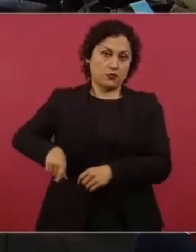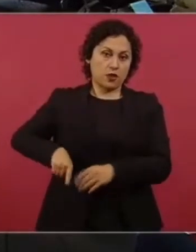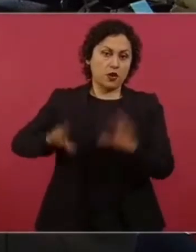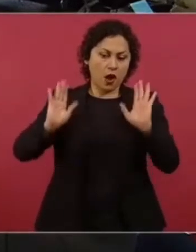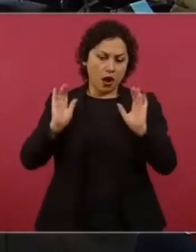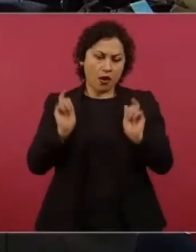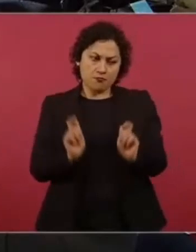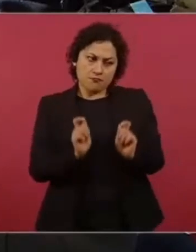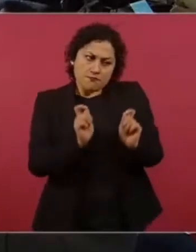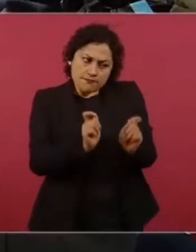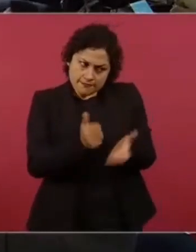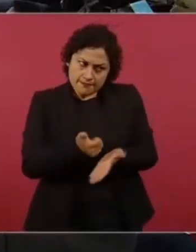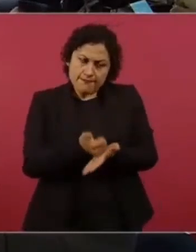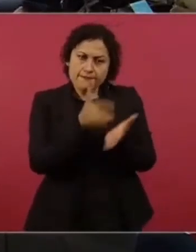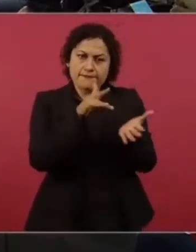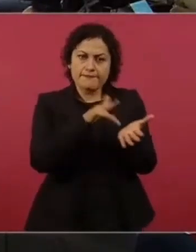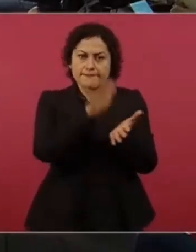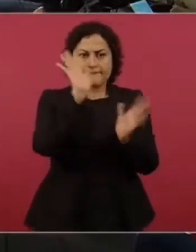Así.